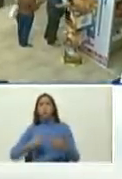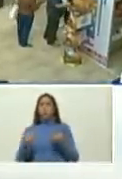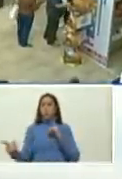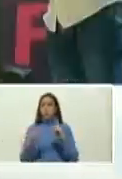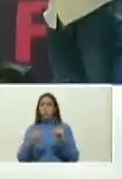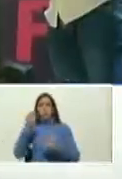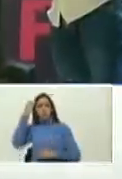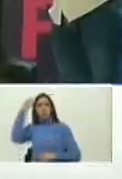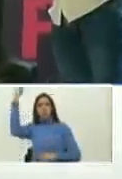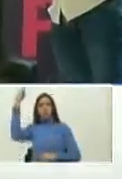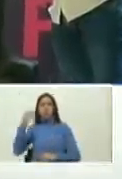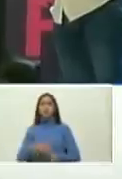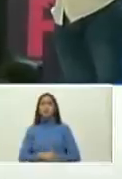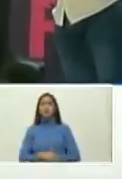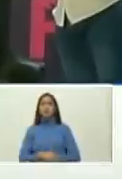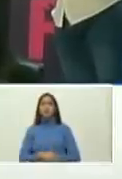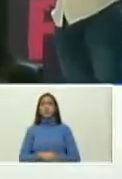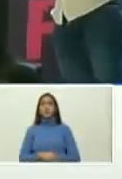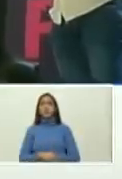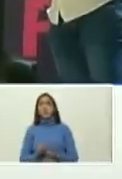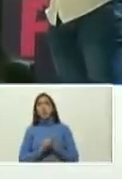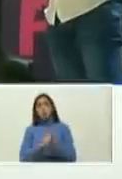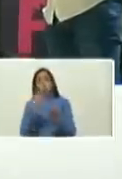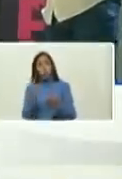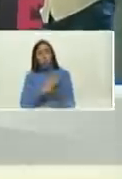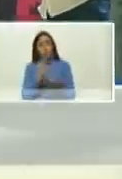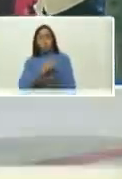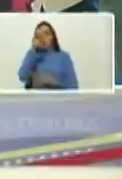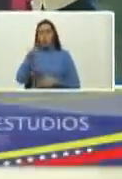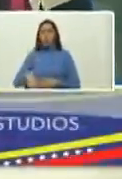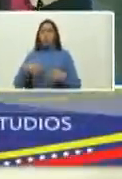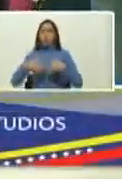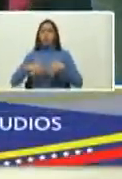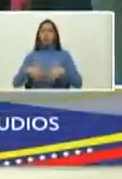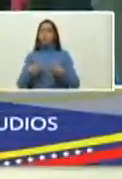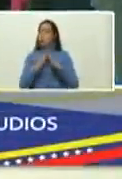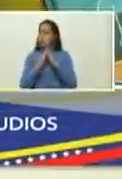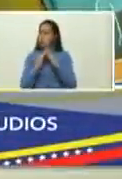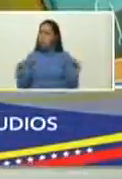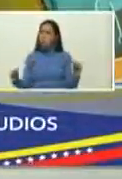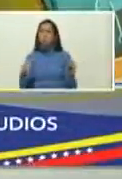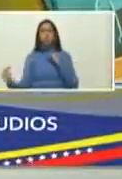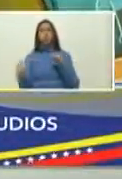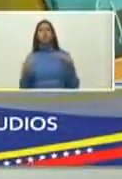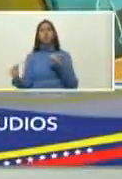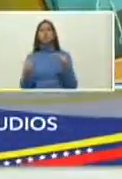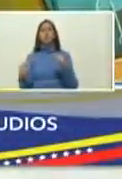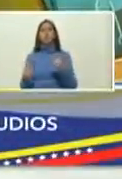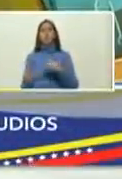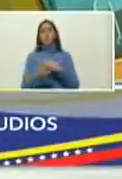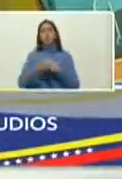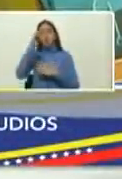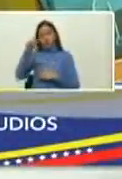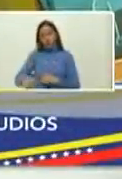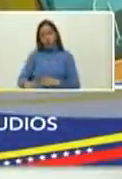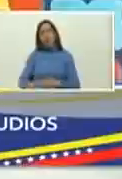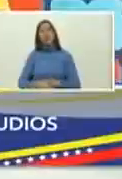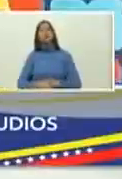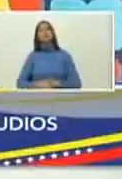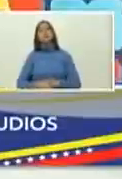ideas, la edición de libros, ¿no? Todo. El debate sobre el libro digital, sobre el libro